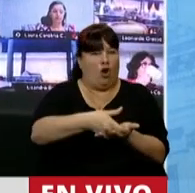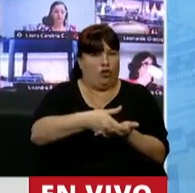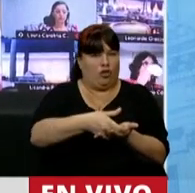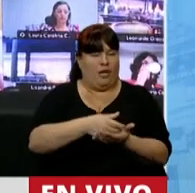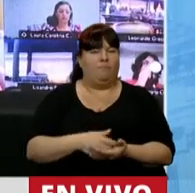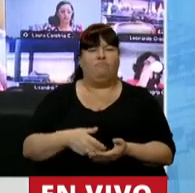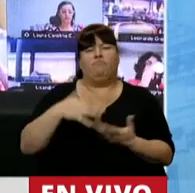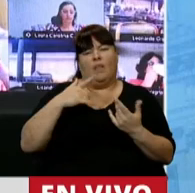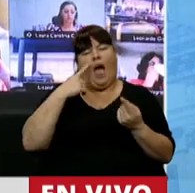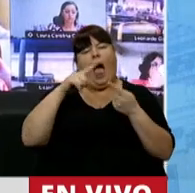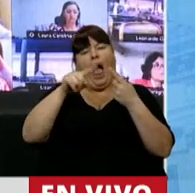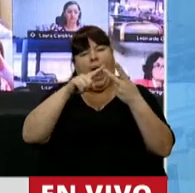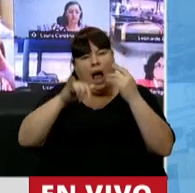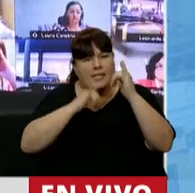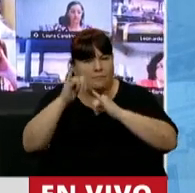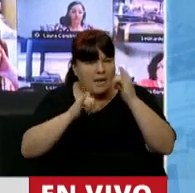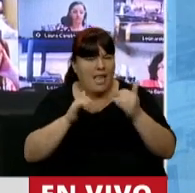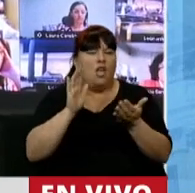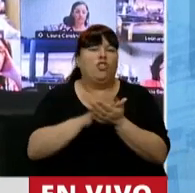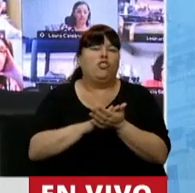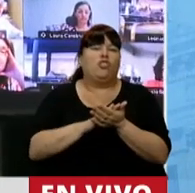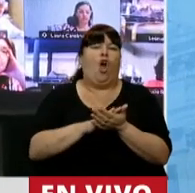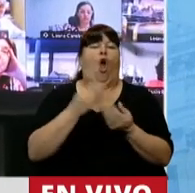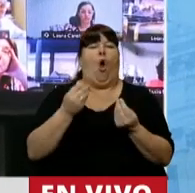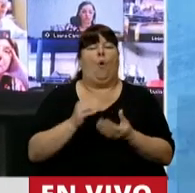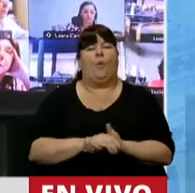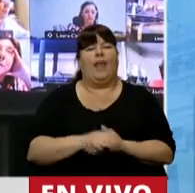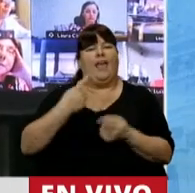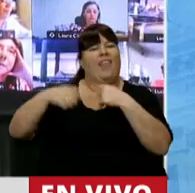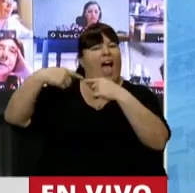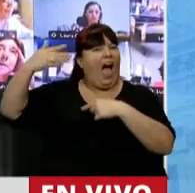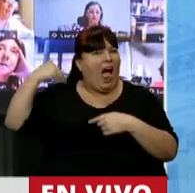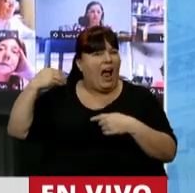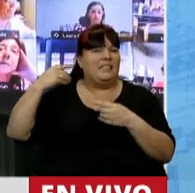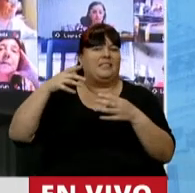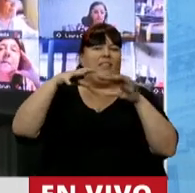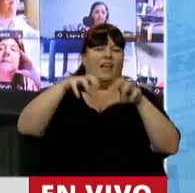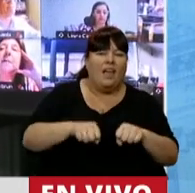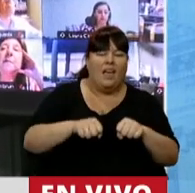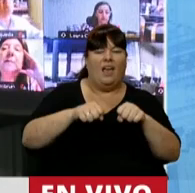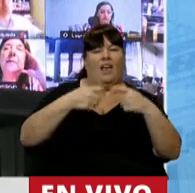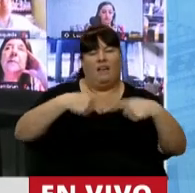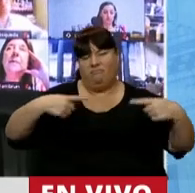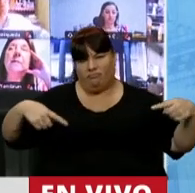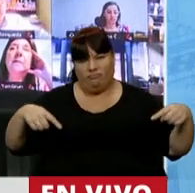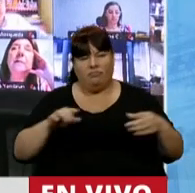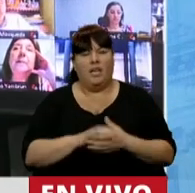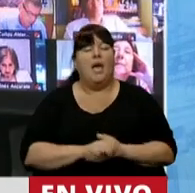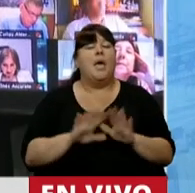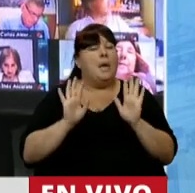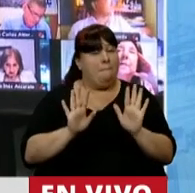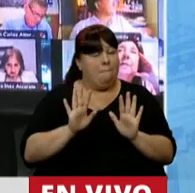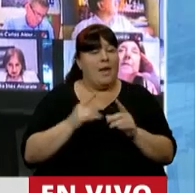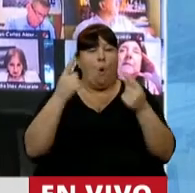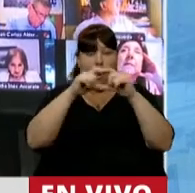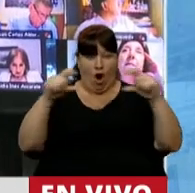hace una serie de observaciones sobre el principio de retroactividad de confiscatoriedad etcétera pero